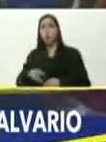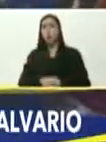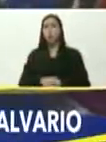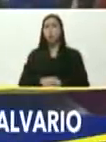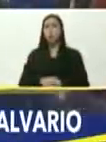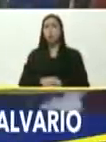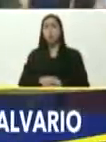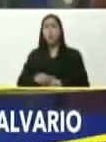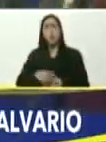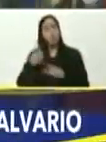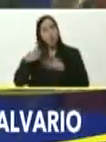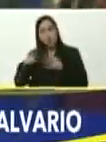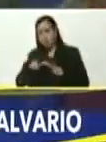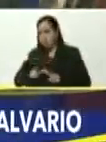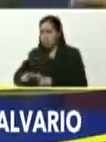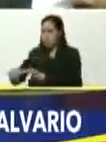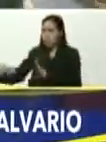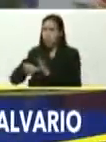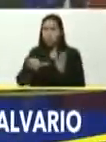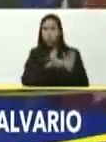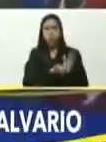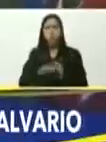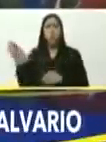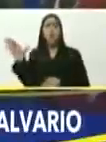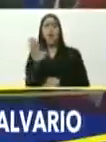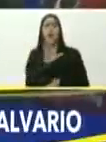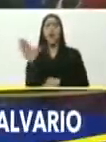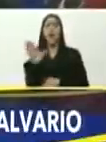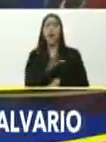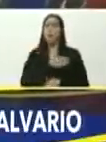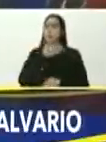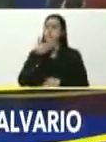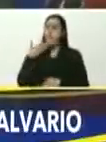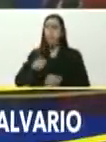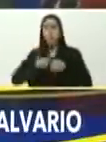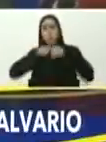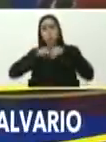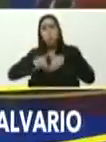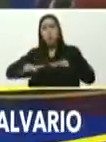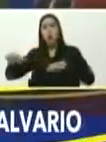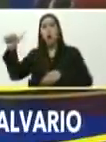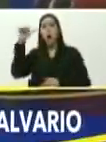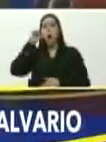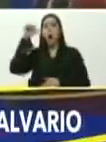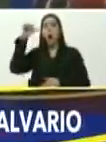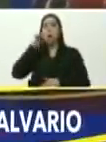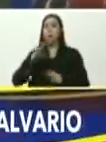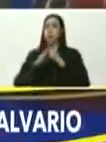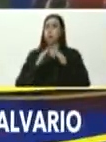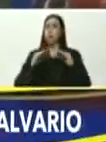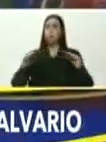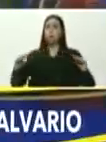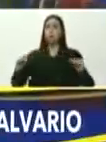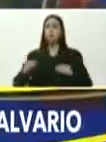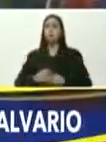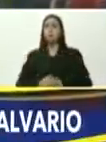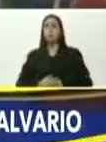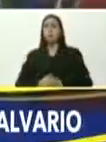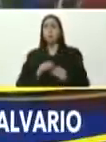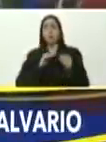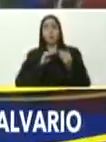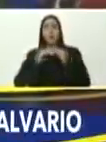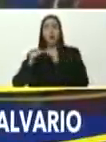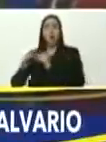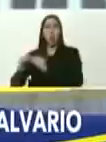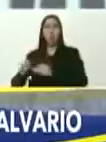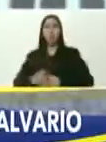Rosalía, imagínense, que vamos a mejorar, la distribución, agua, a todas, estas comunidades,